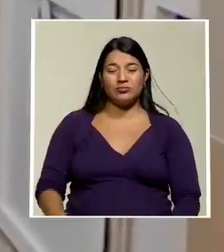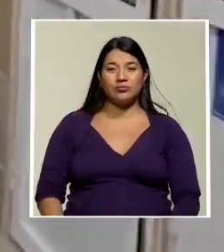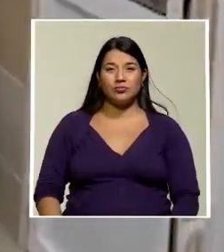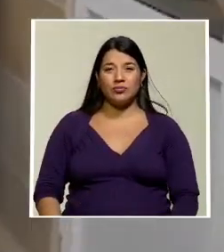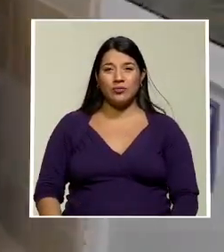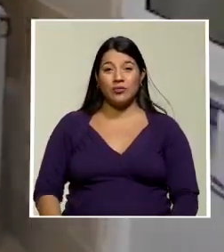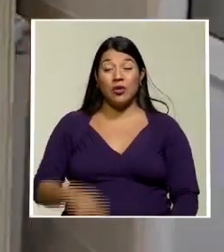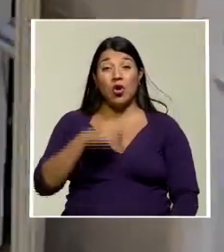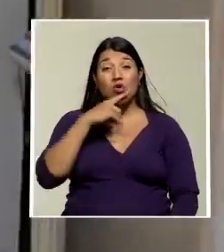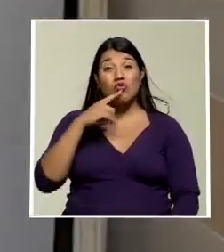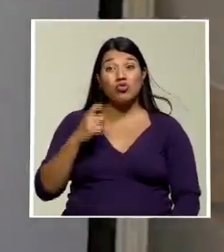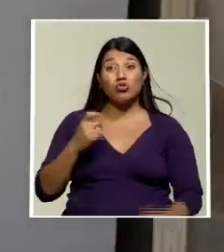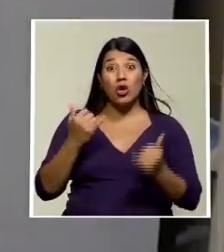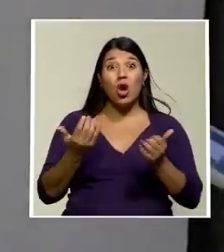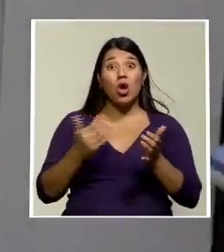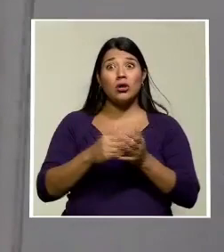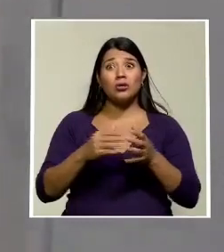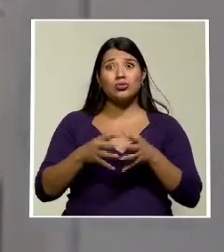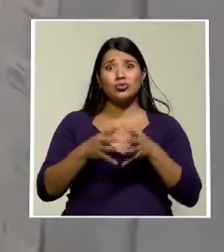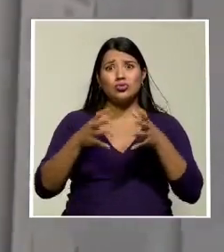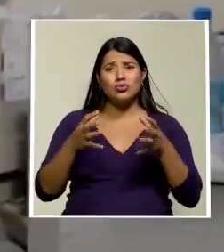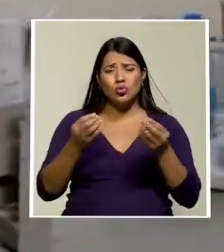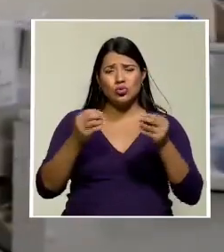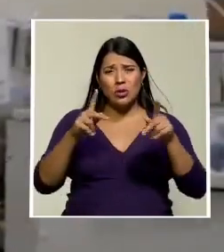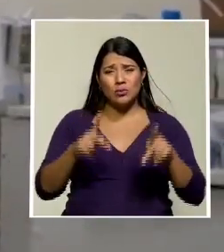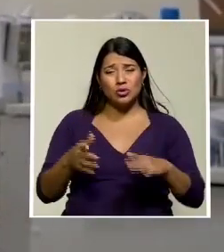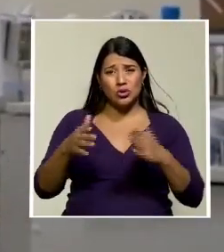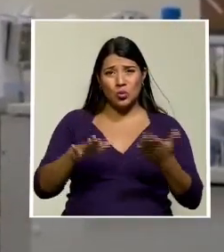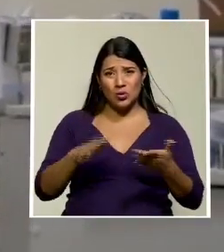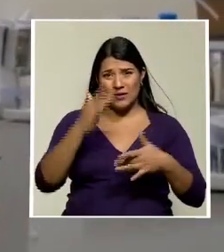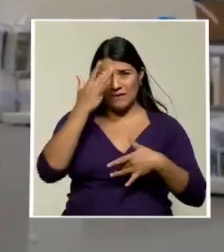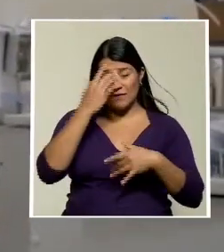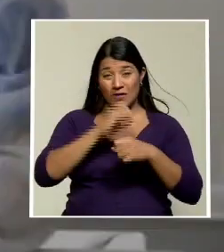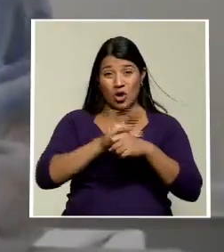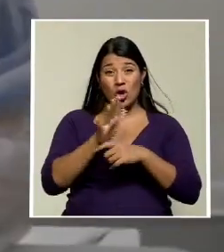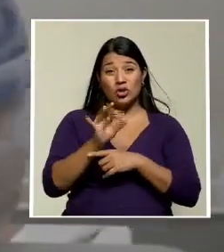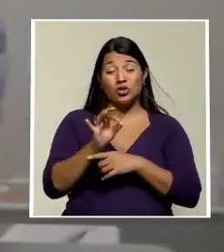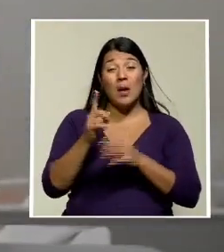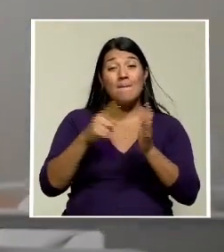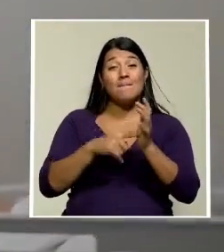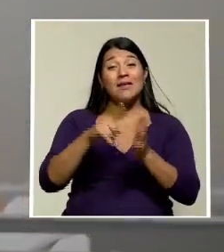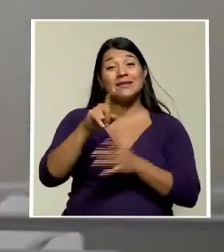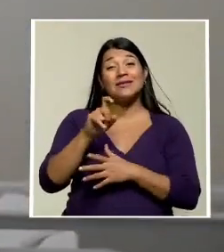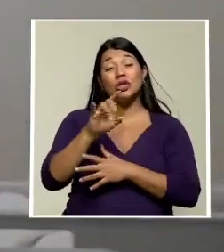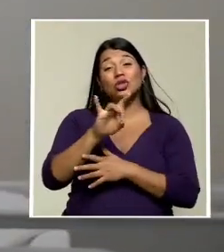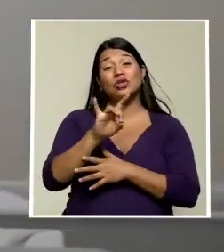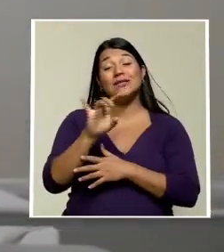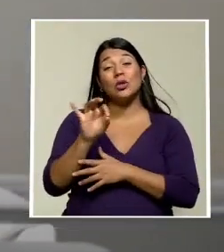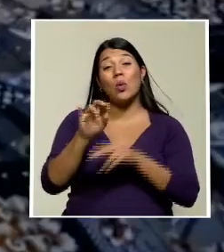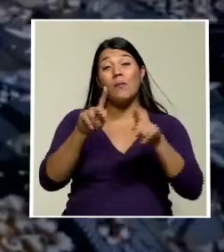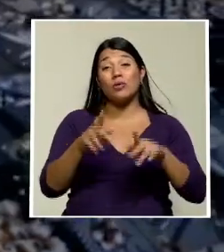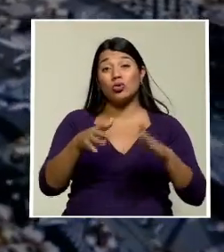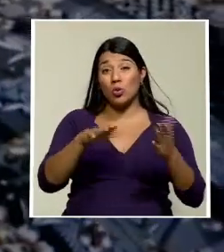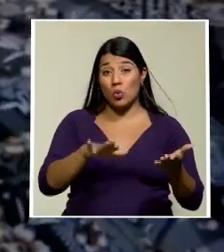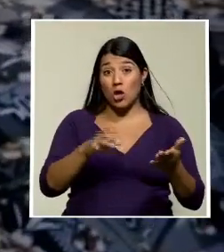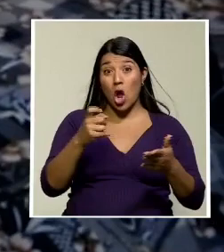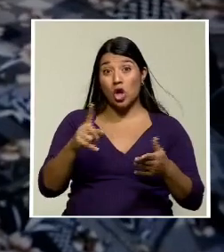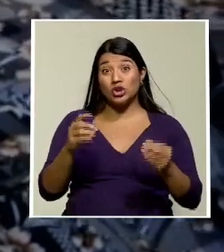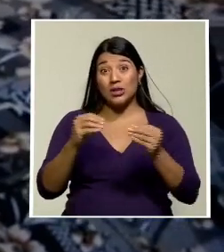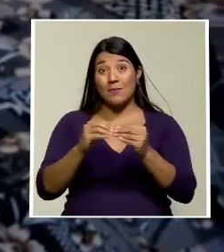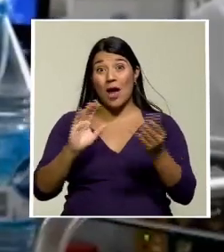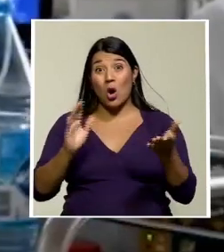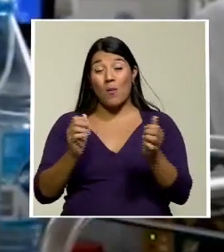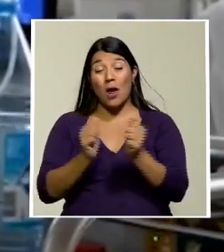Rusia sufrió un nuevo récord de fallecimientos por COVID-19 con 1.189 muertes 11 más que el martes